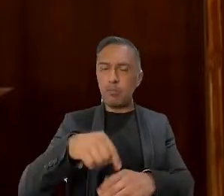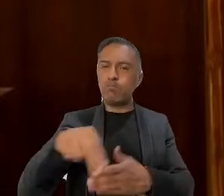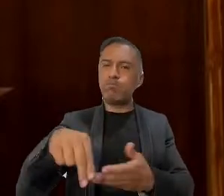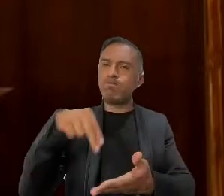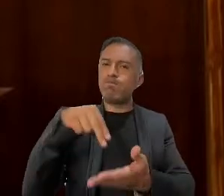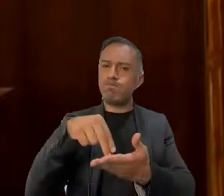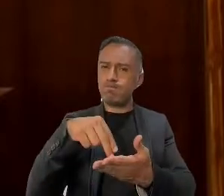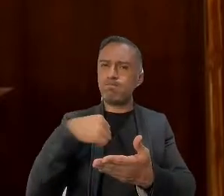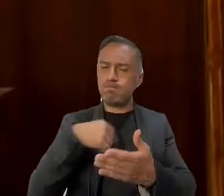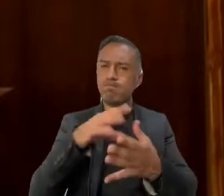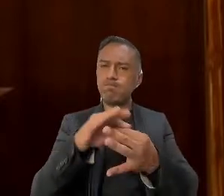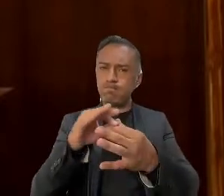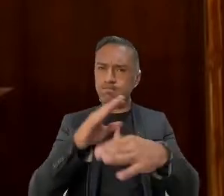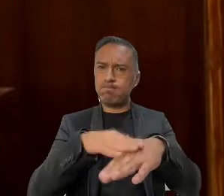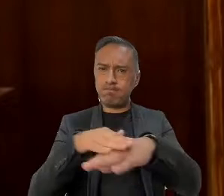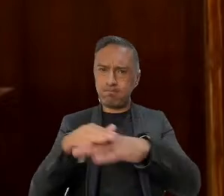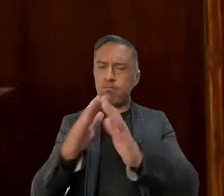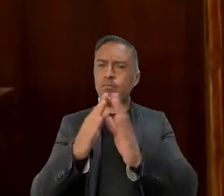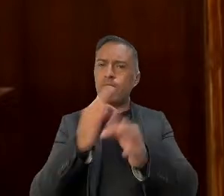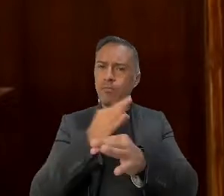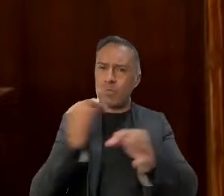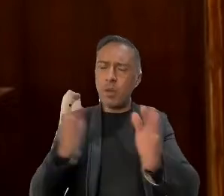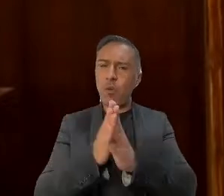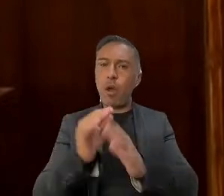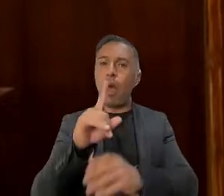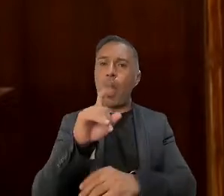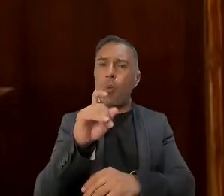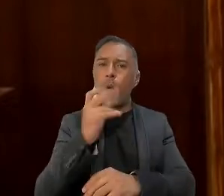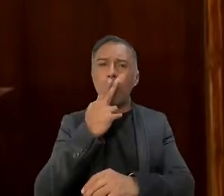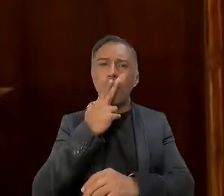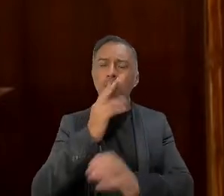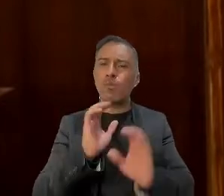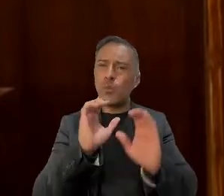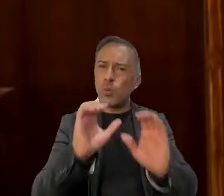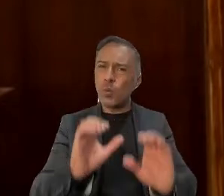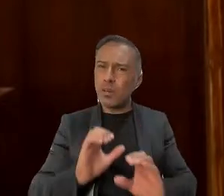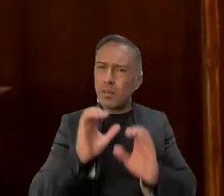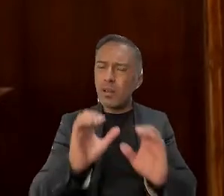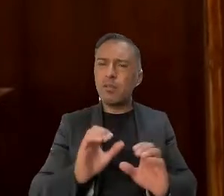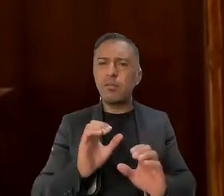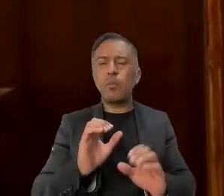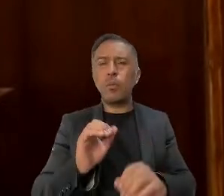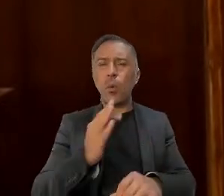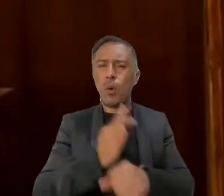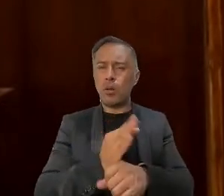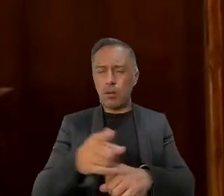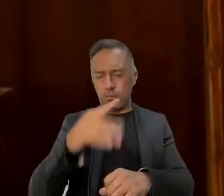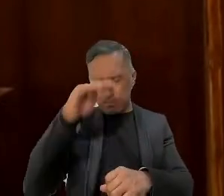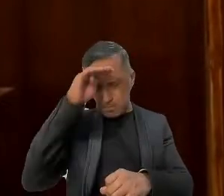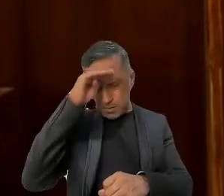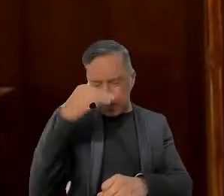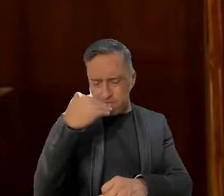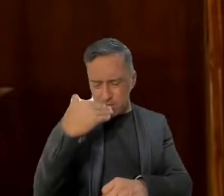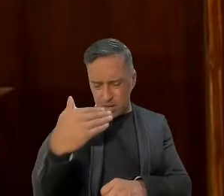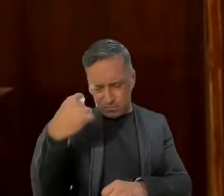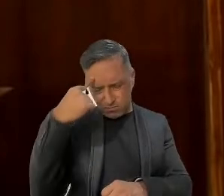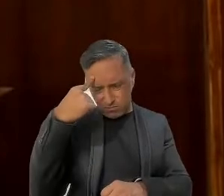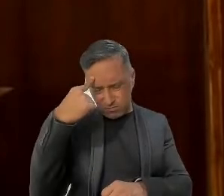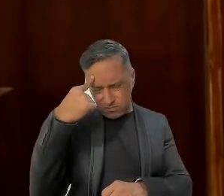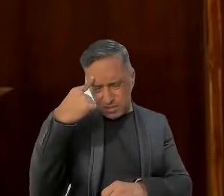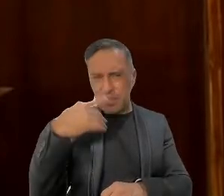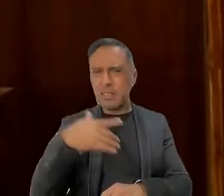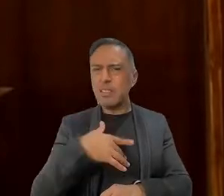a involucrarse en el cuidado del agua. Reflexionemos un momento y pensemos qué